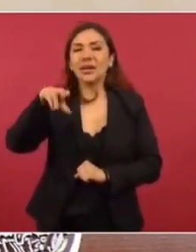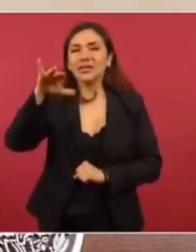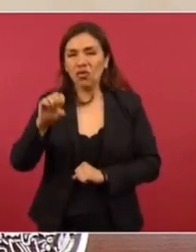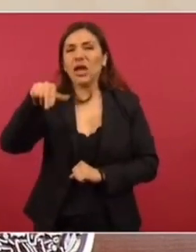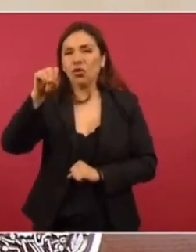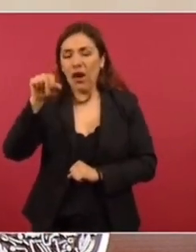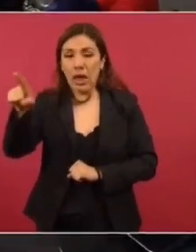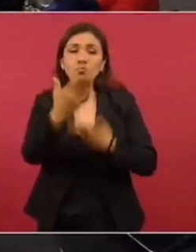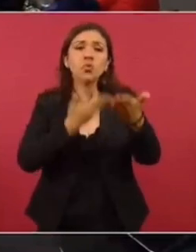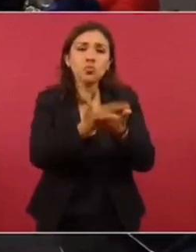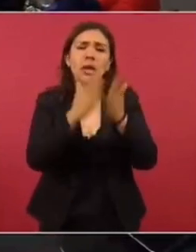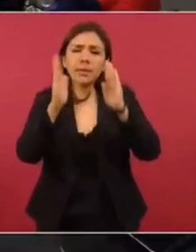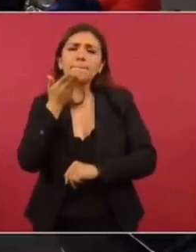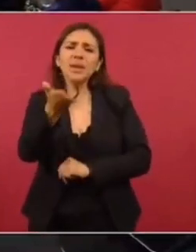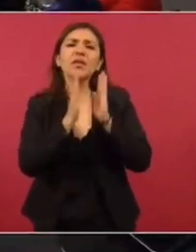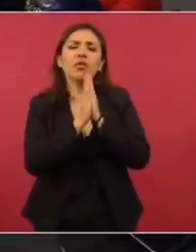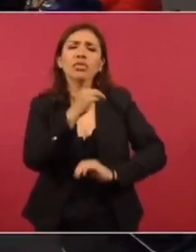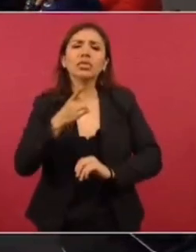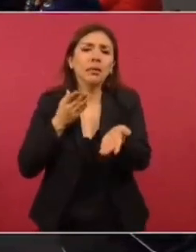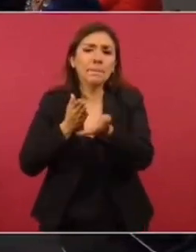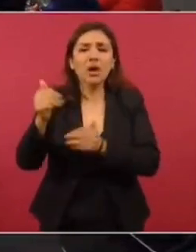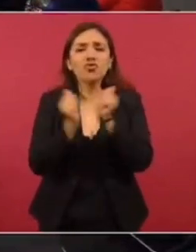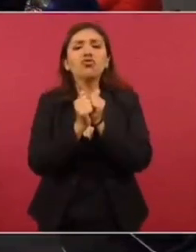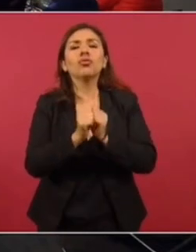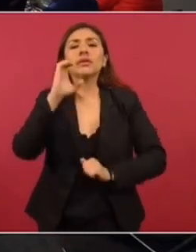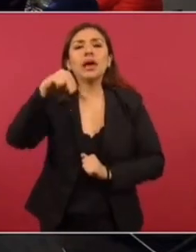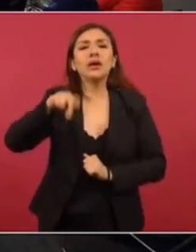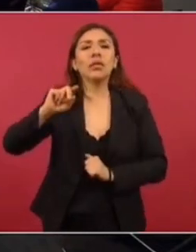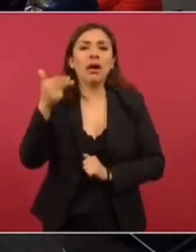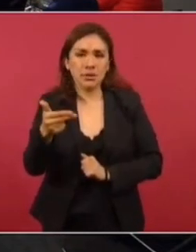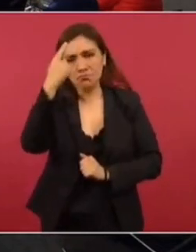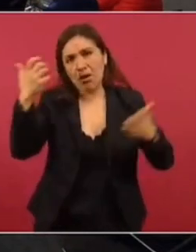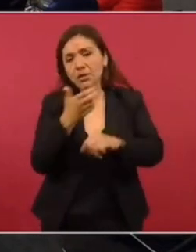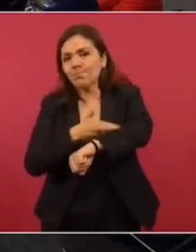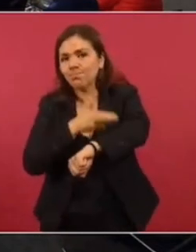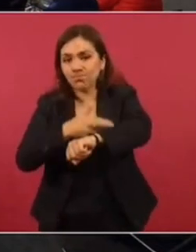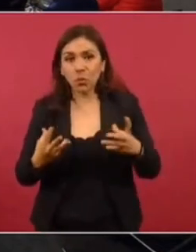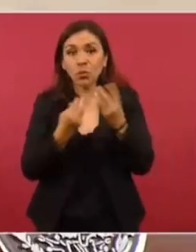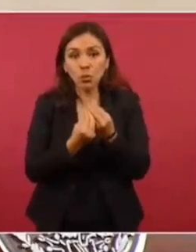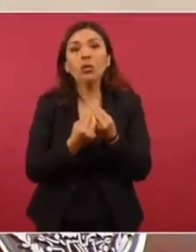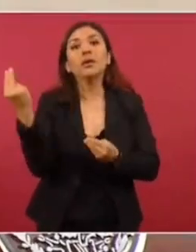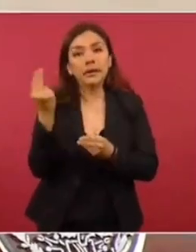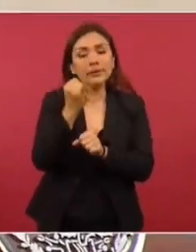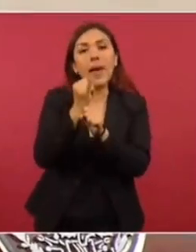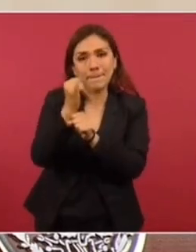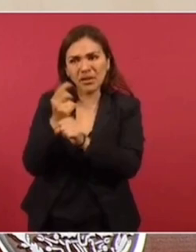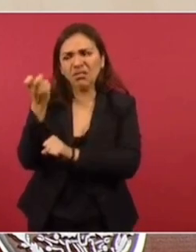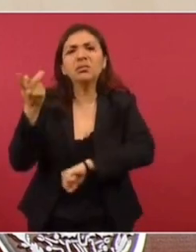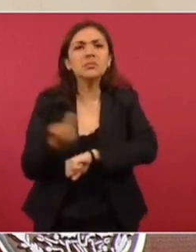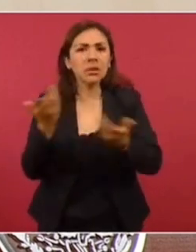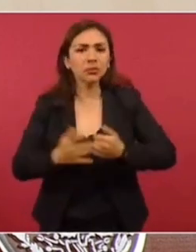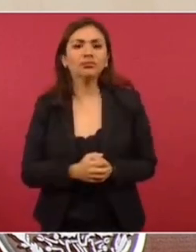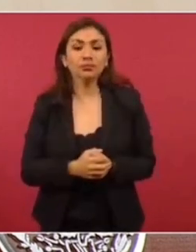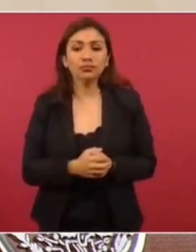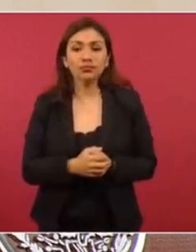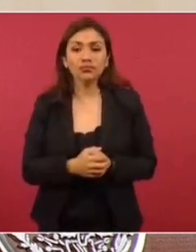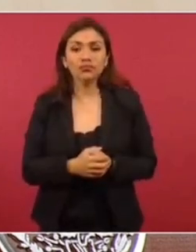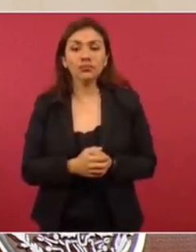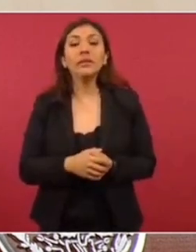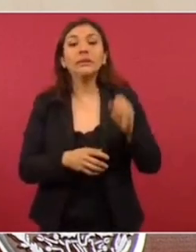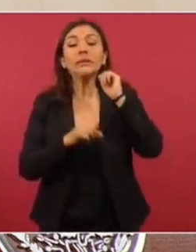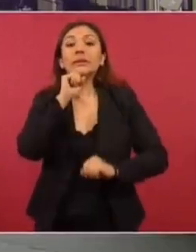González, se pidió la intervención de la Comisión Nacional de Derechos Humanos para que se investigue el caso. Incluso